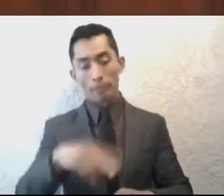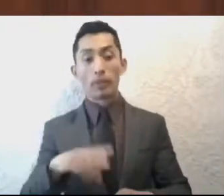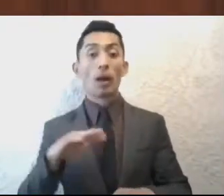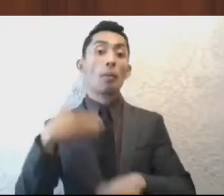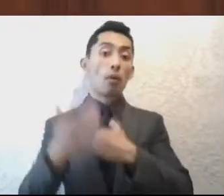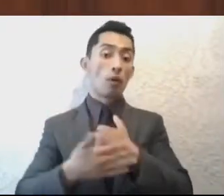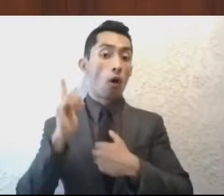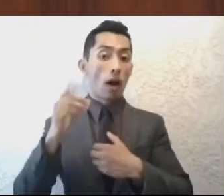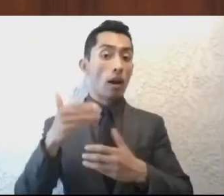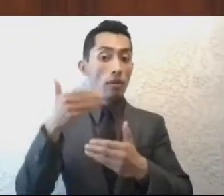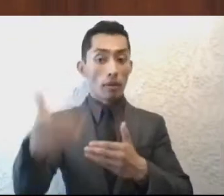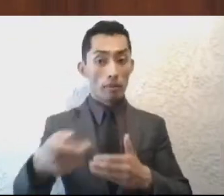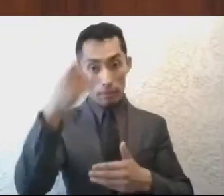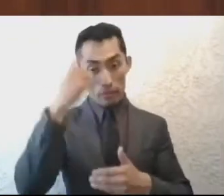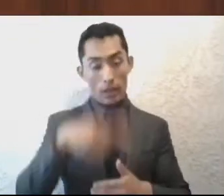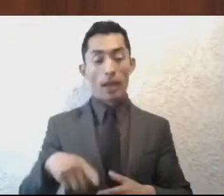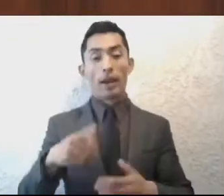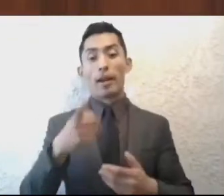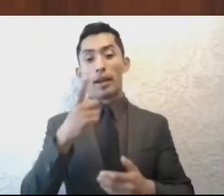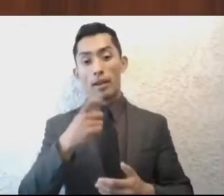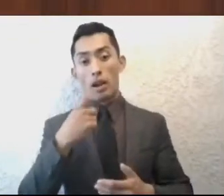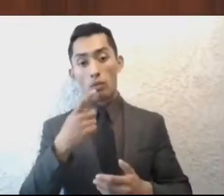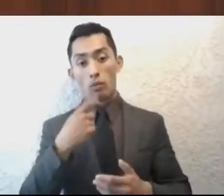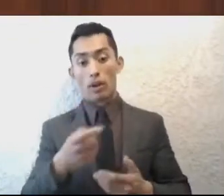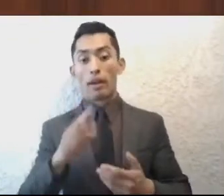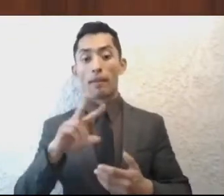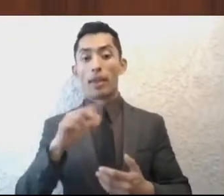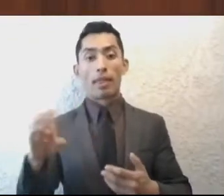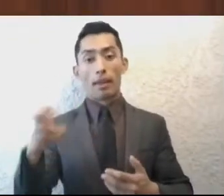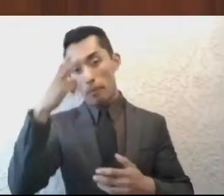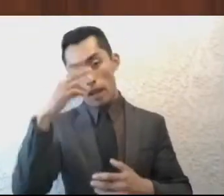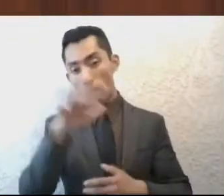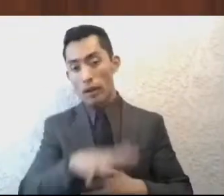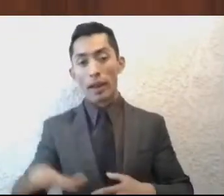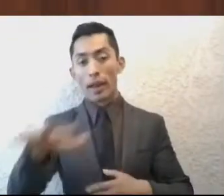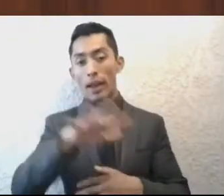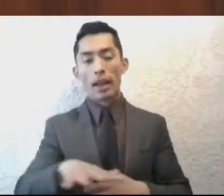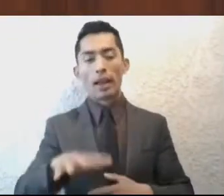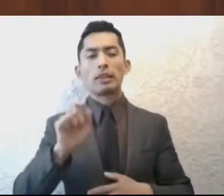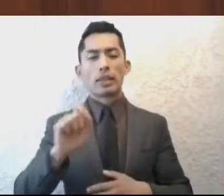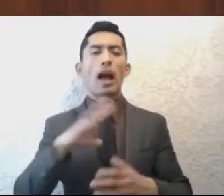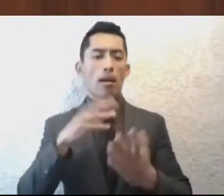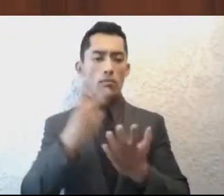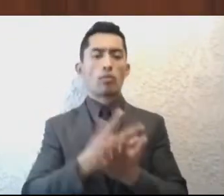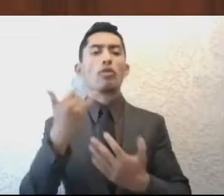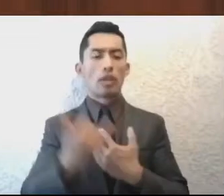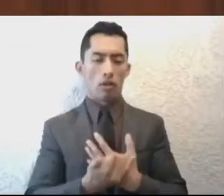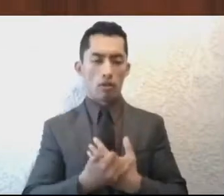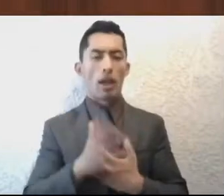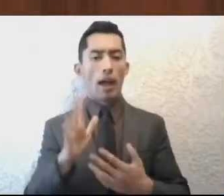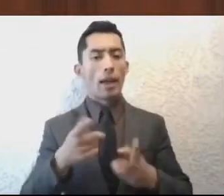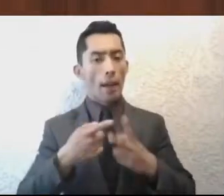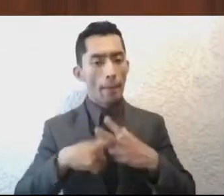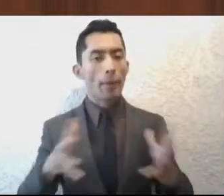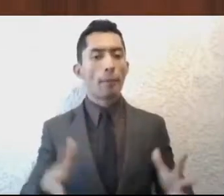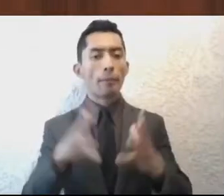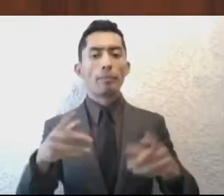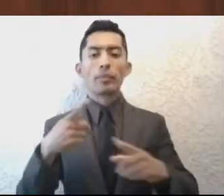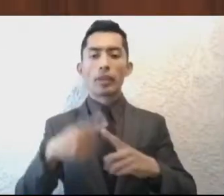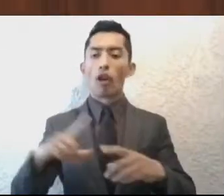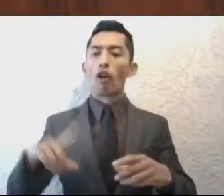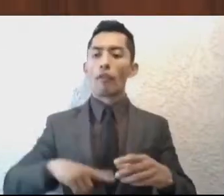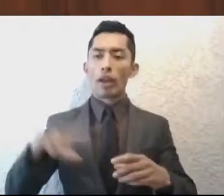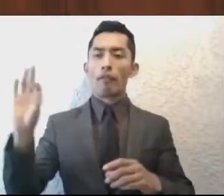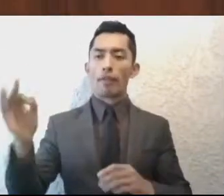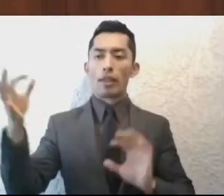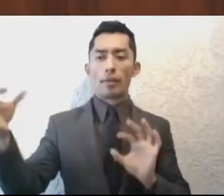abastecimiento del Valle de México principalmente, hay un proyecto en particular que estamos impulsando de la mano del gobierno federal y del